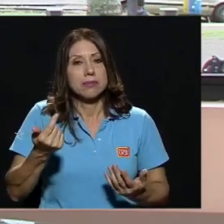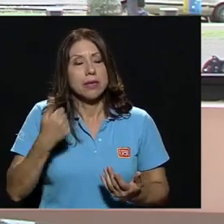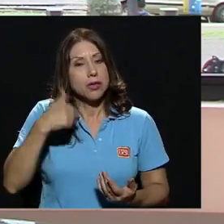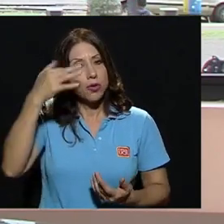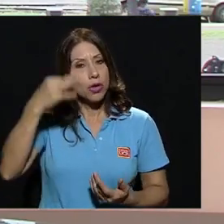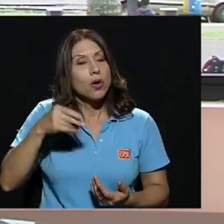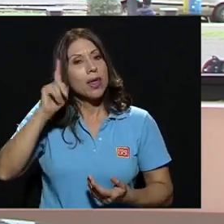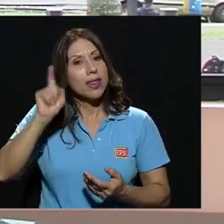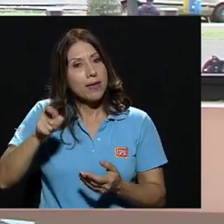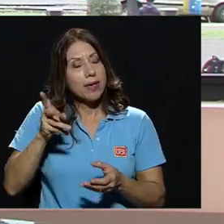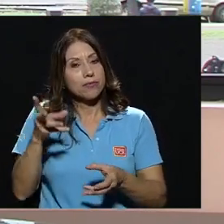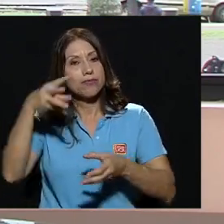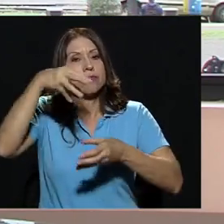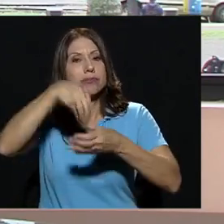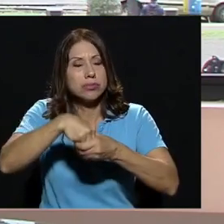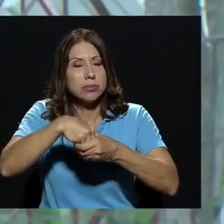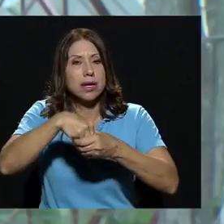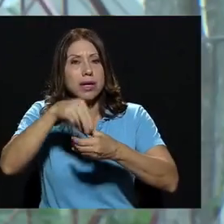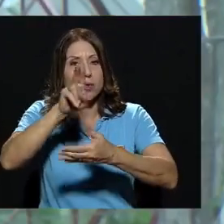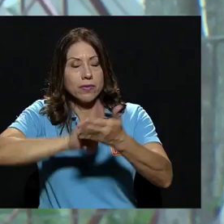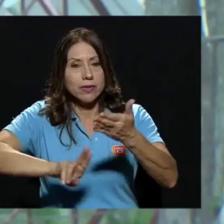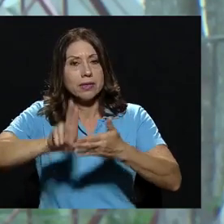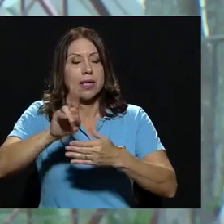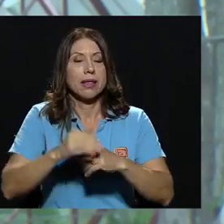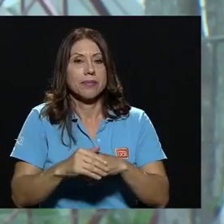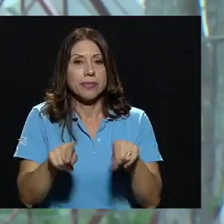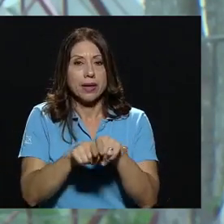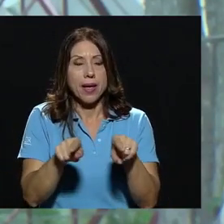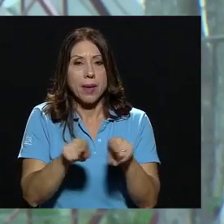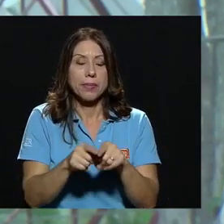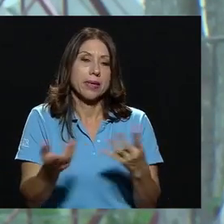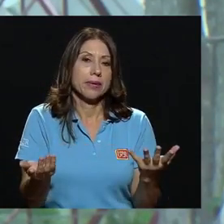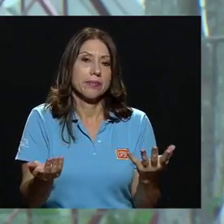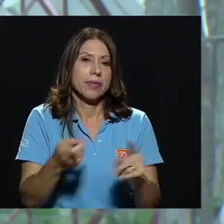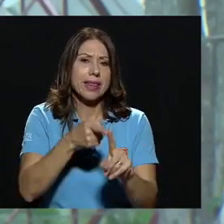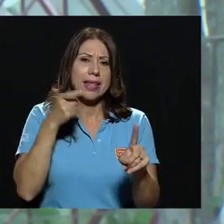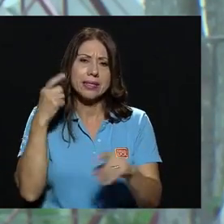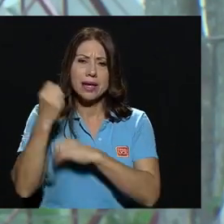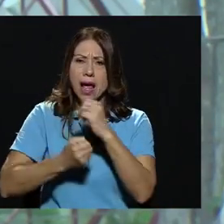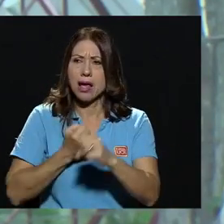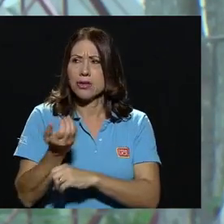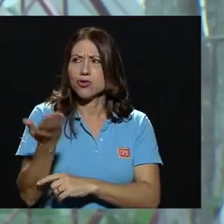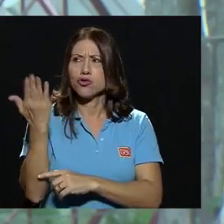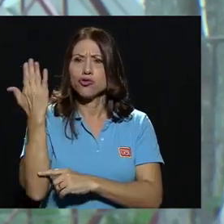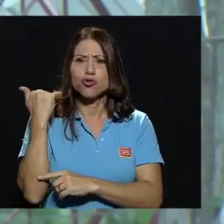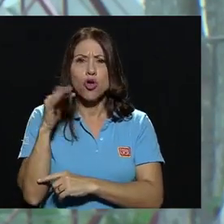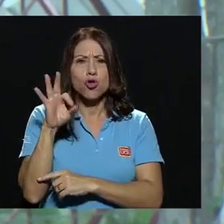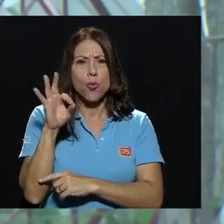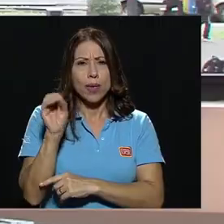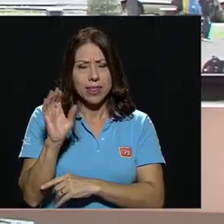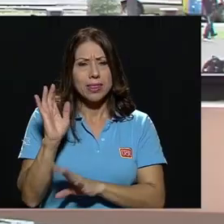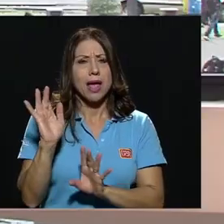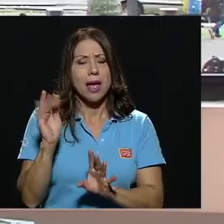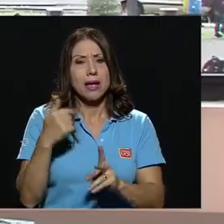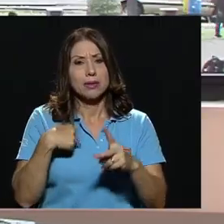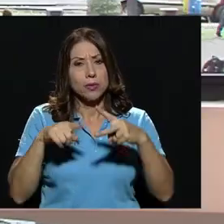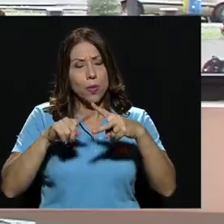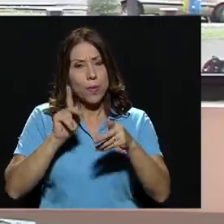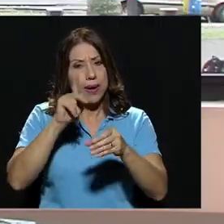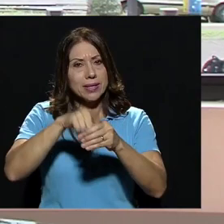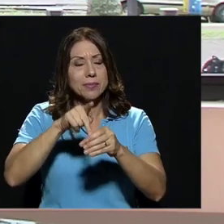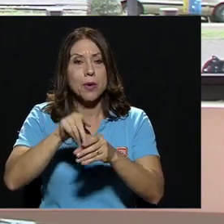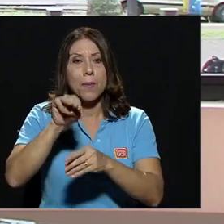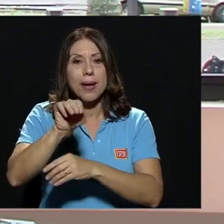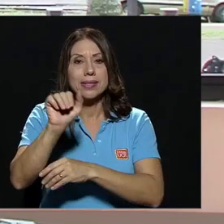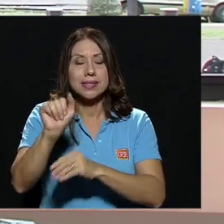integrarse más dentro de la universidad. También desde los años 90, a principios, participo en la